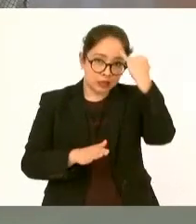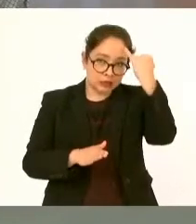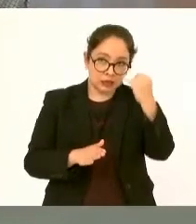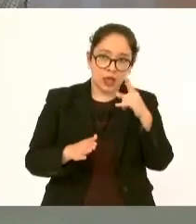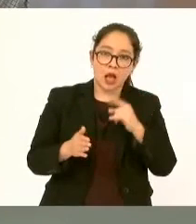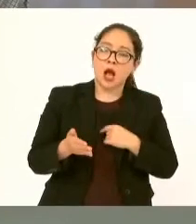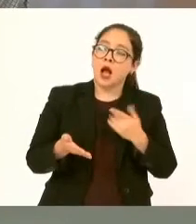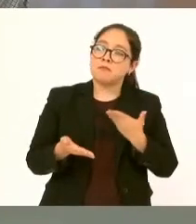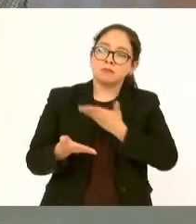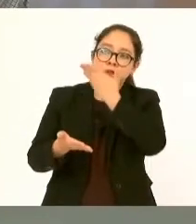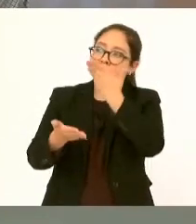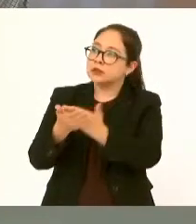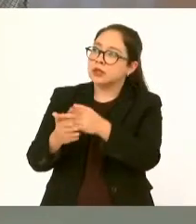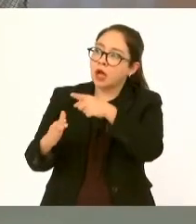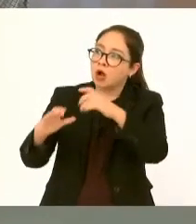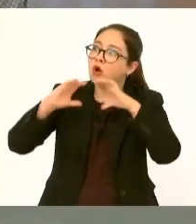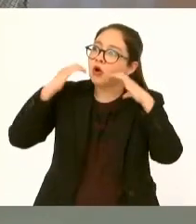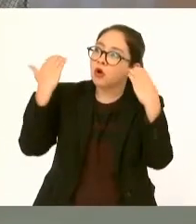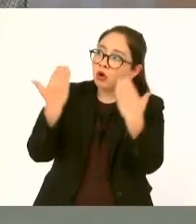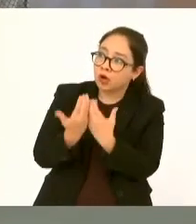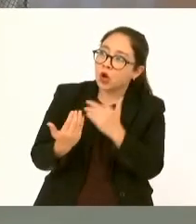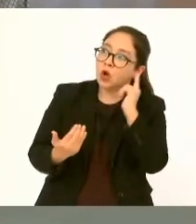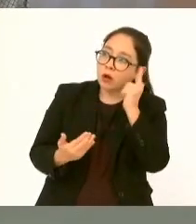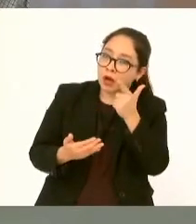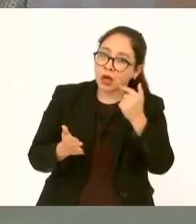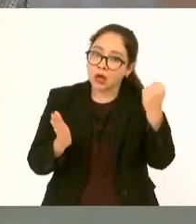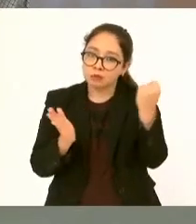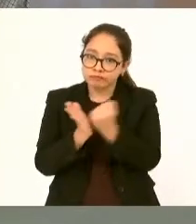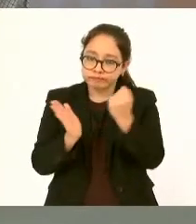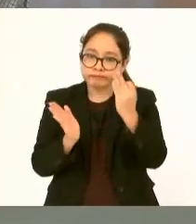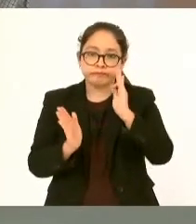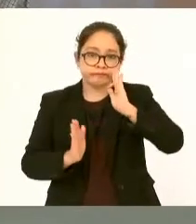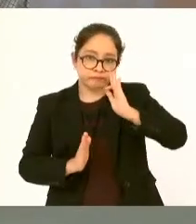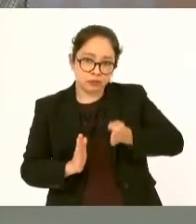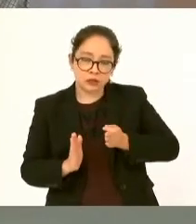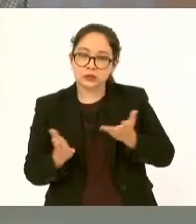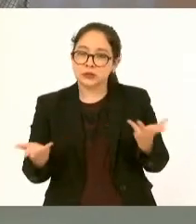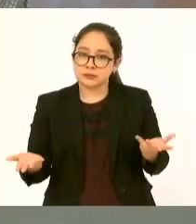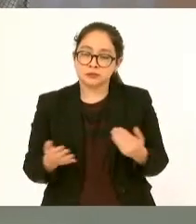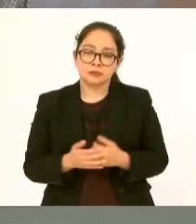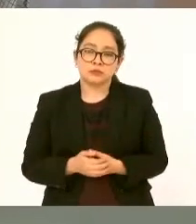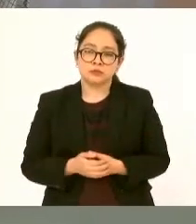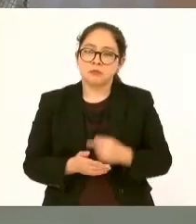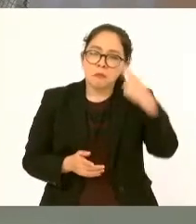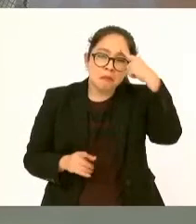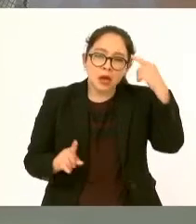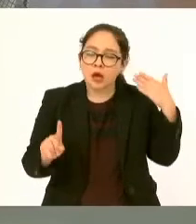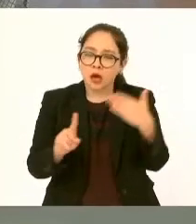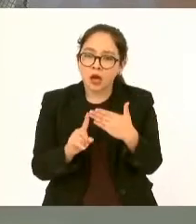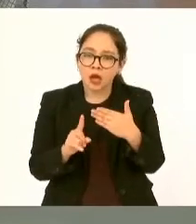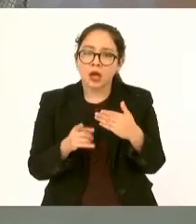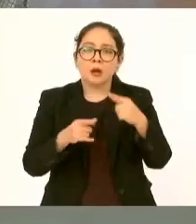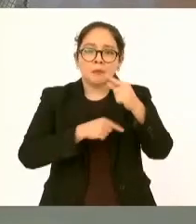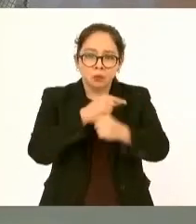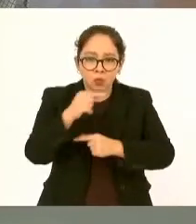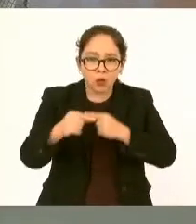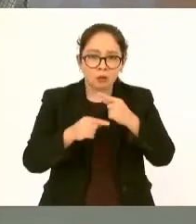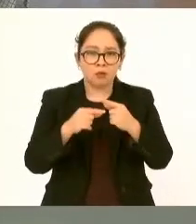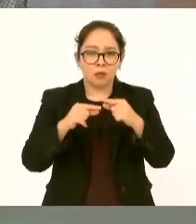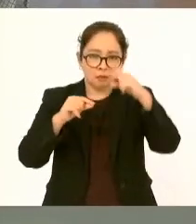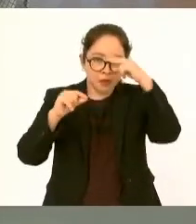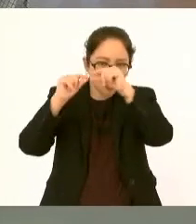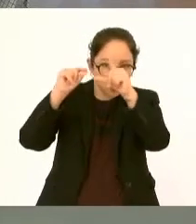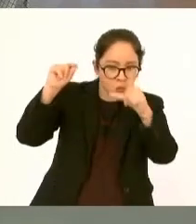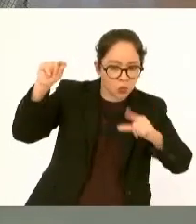que espero se apruebe para sanear los puertos de méxico